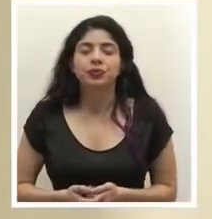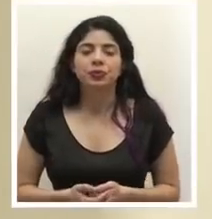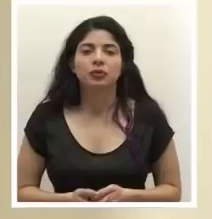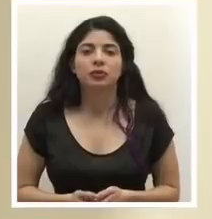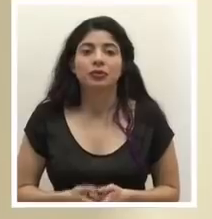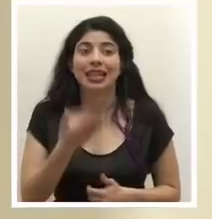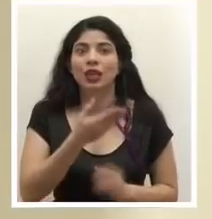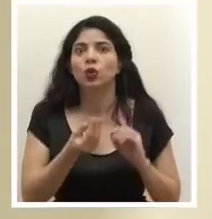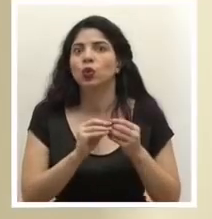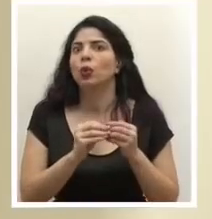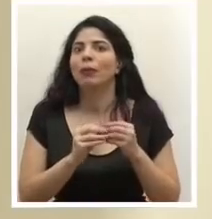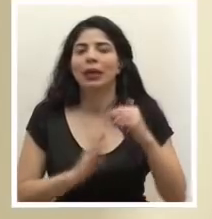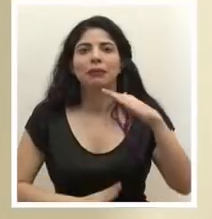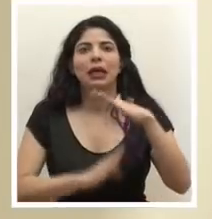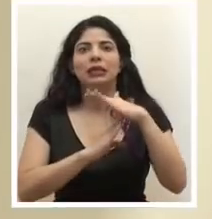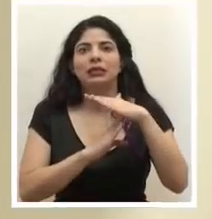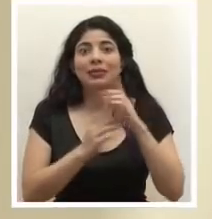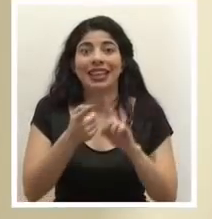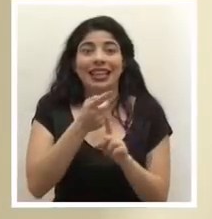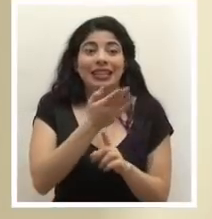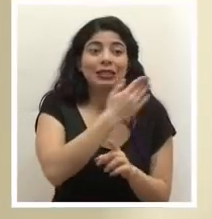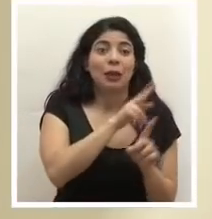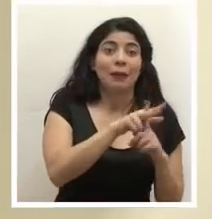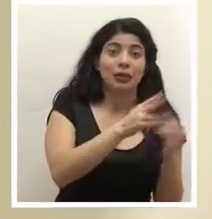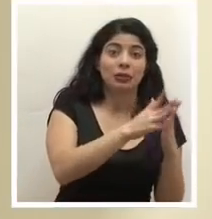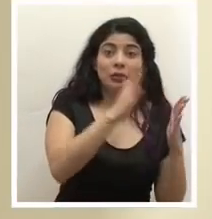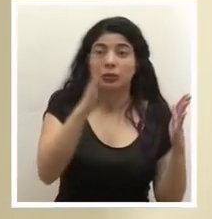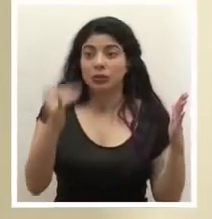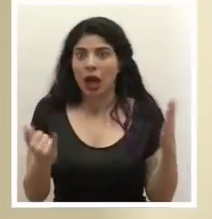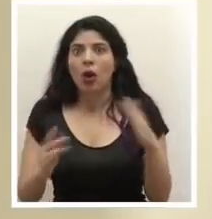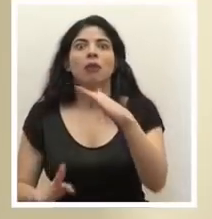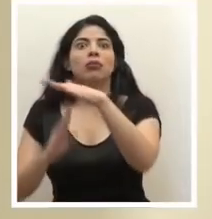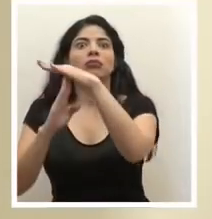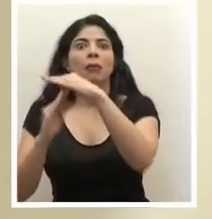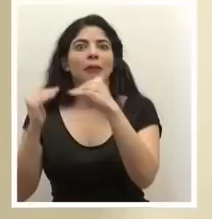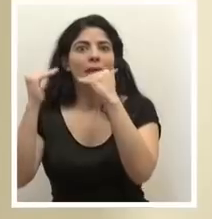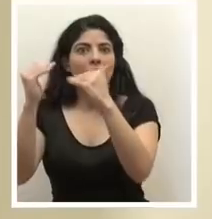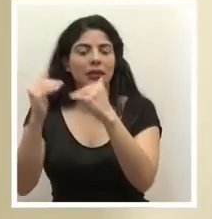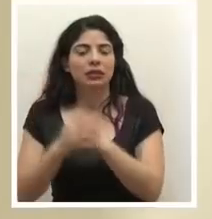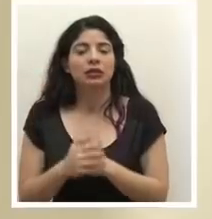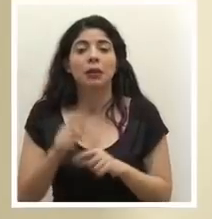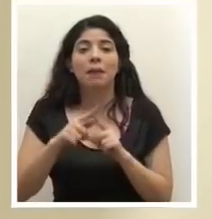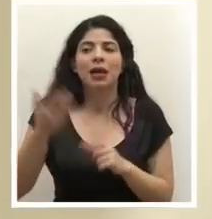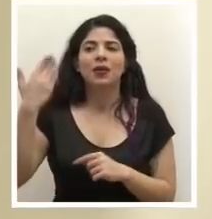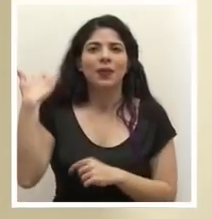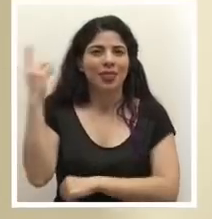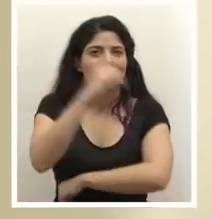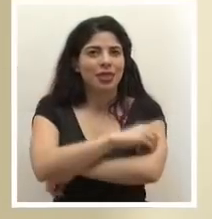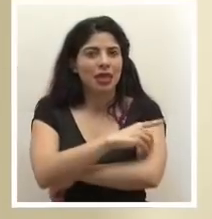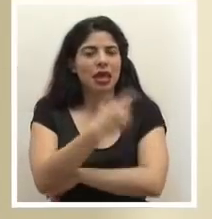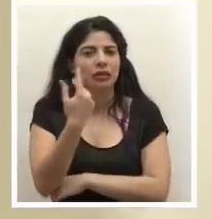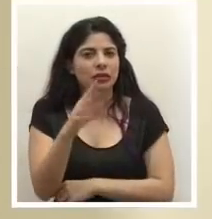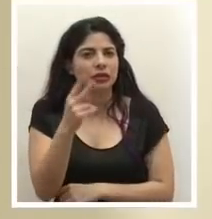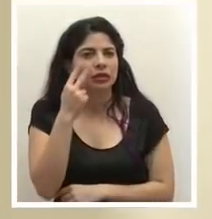es el número más alto que hemos visto desde que empezó esta pandemia, pero ya desde hace varios días hemos